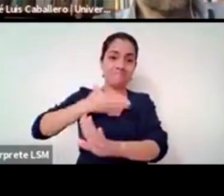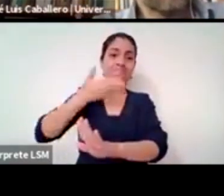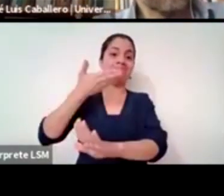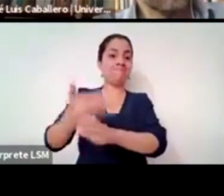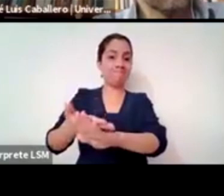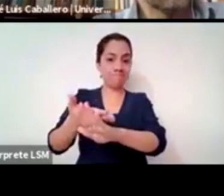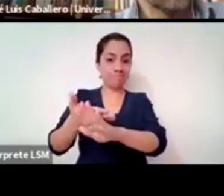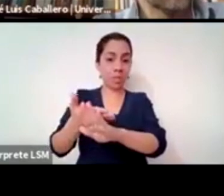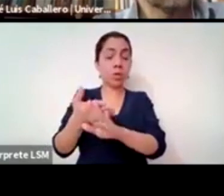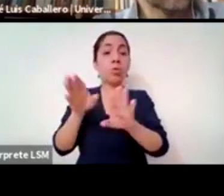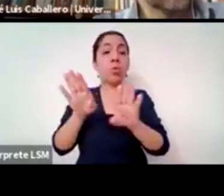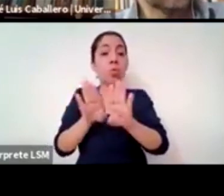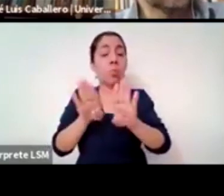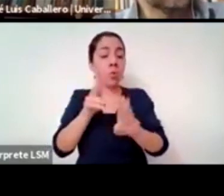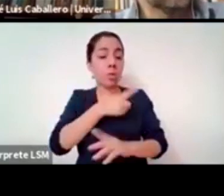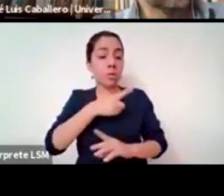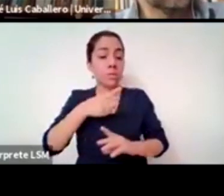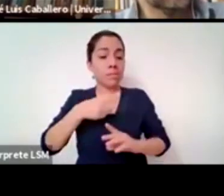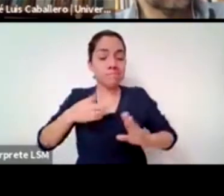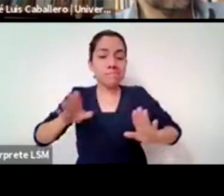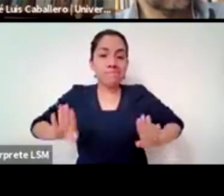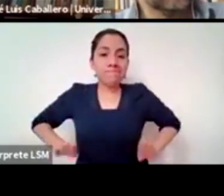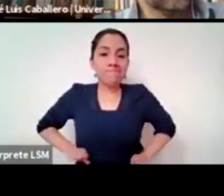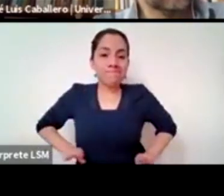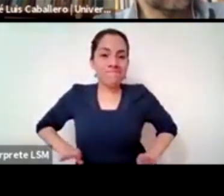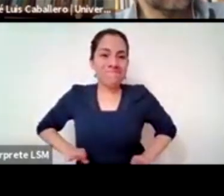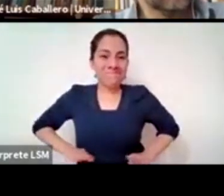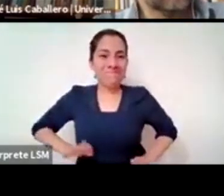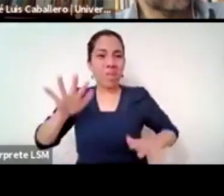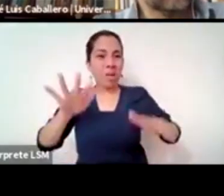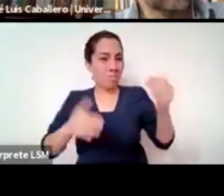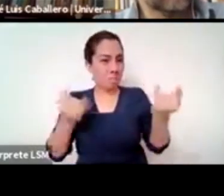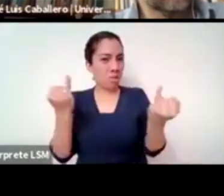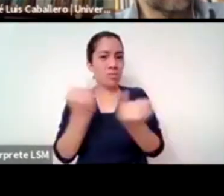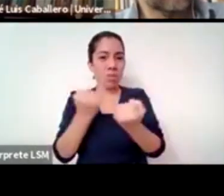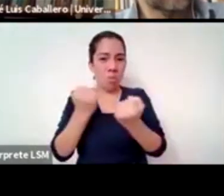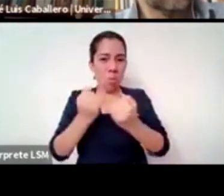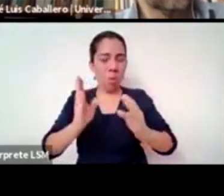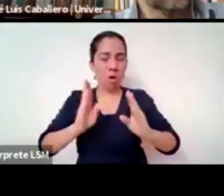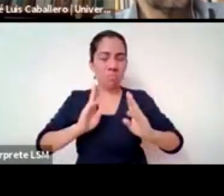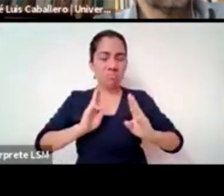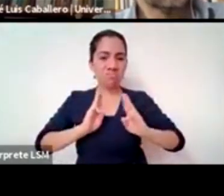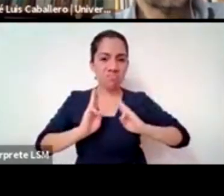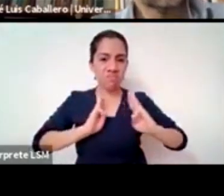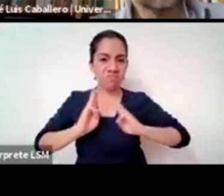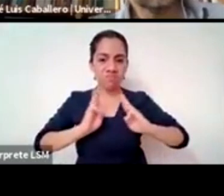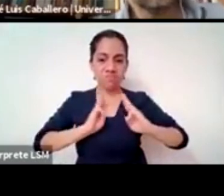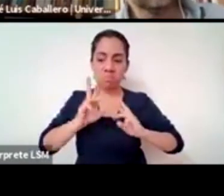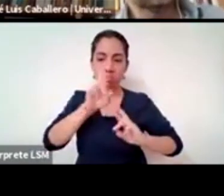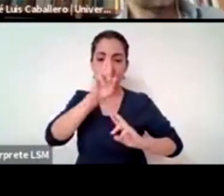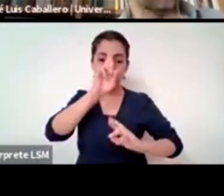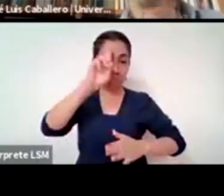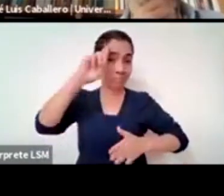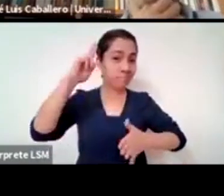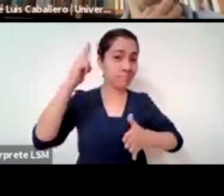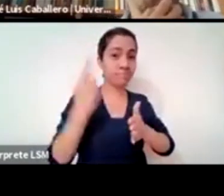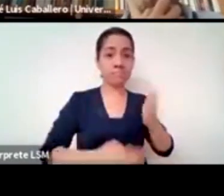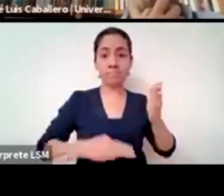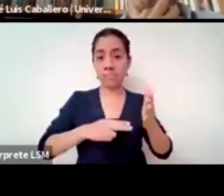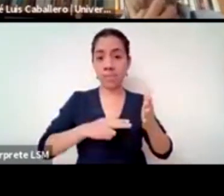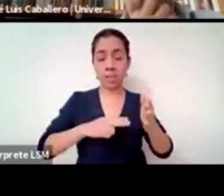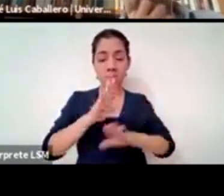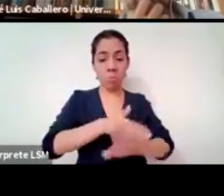comportamiento militar que no respeta la vida y muy especialmente no